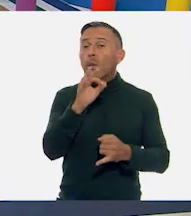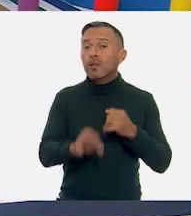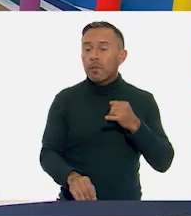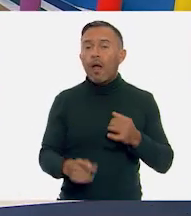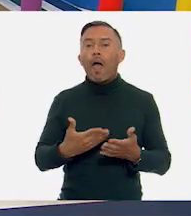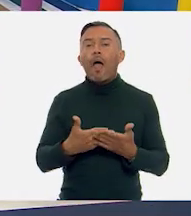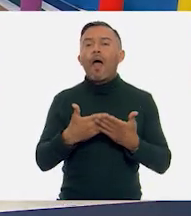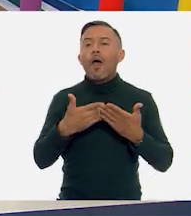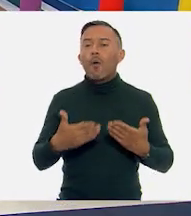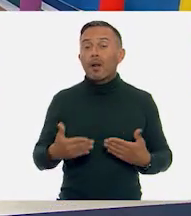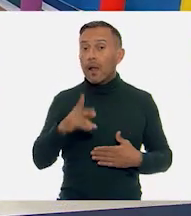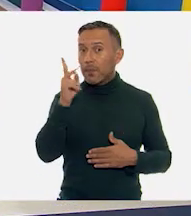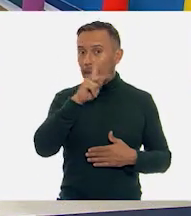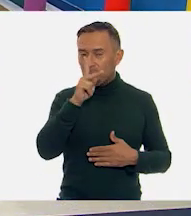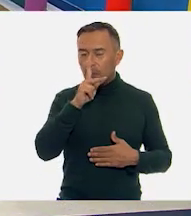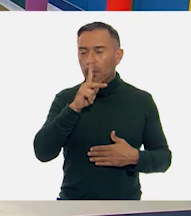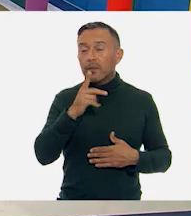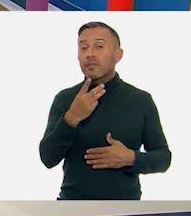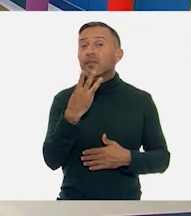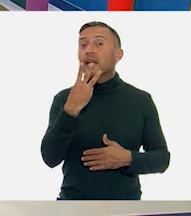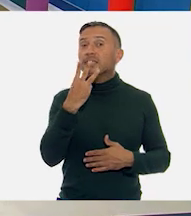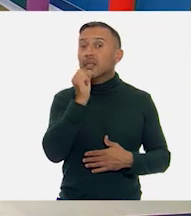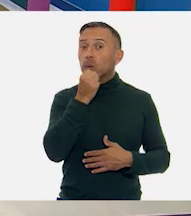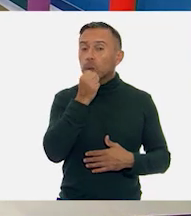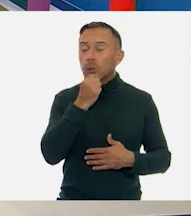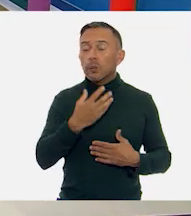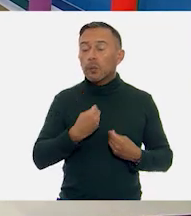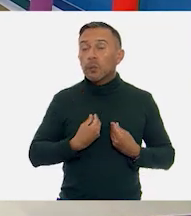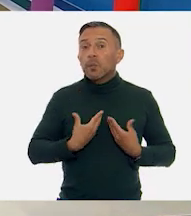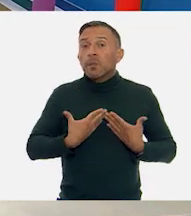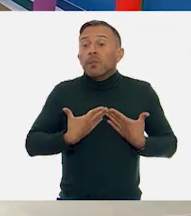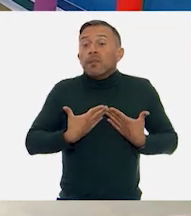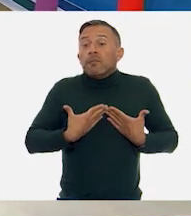el aire. Tres segundos y lo soltamos. ¿Están listos? ¿Listos?